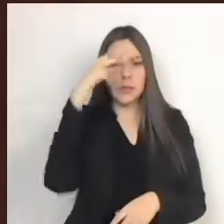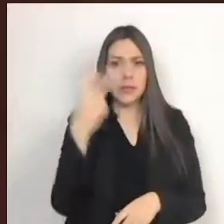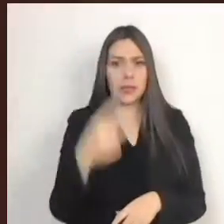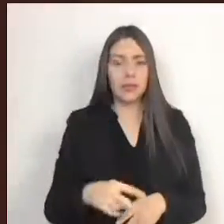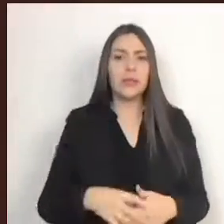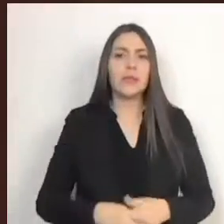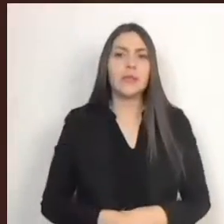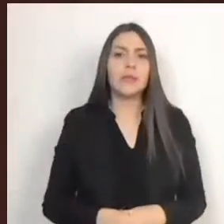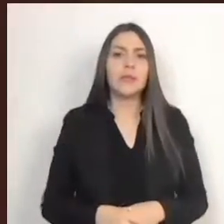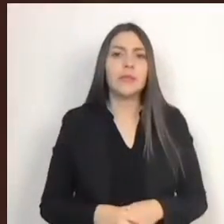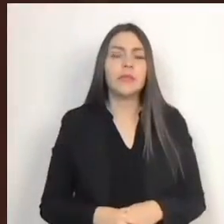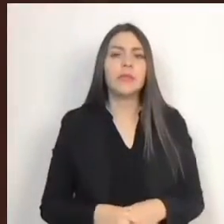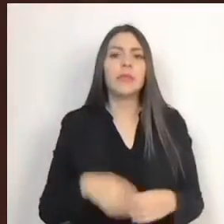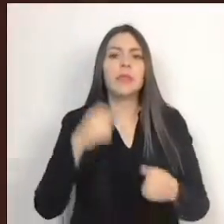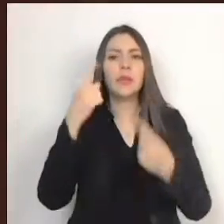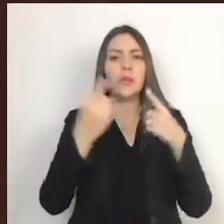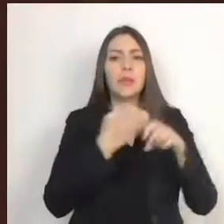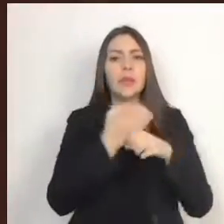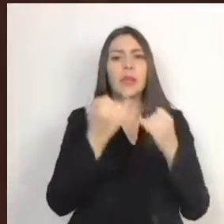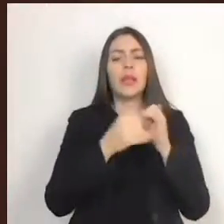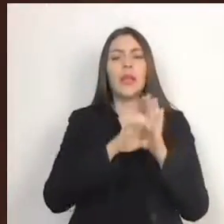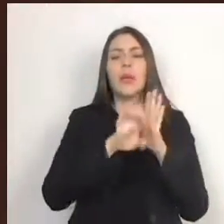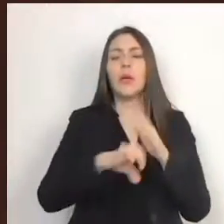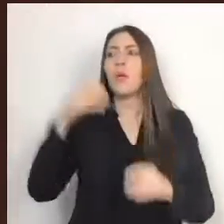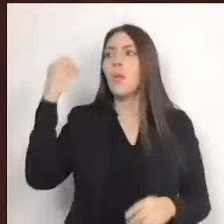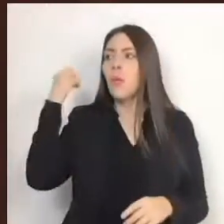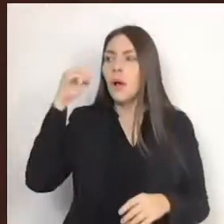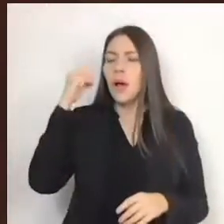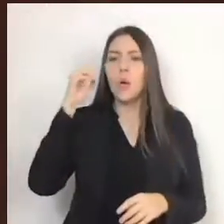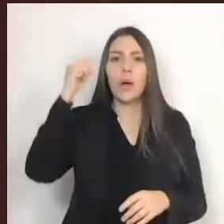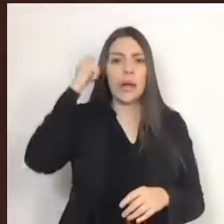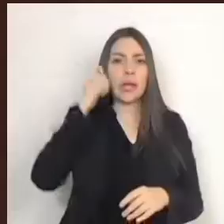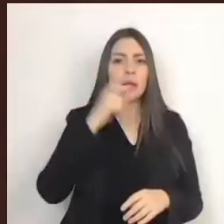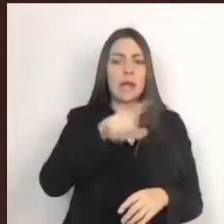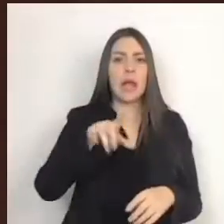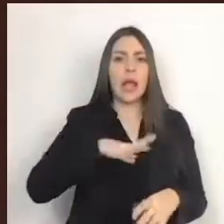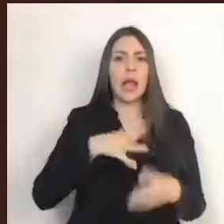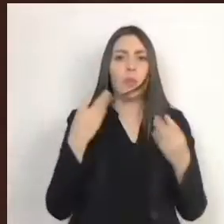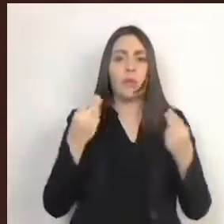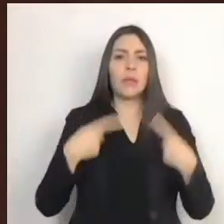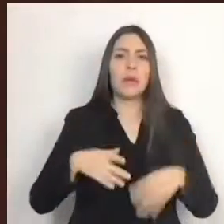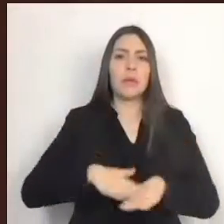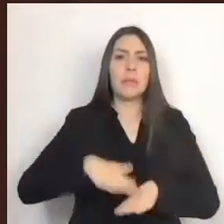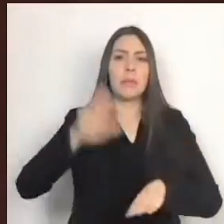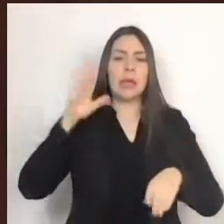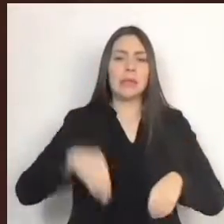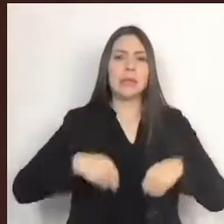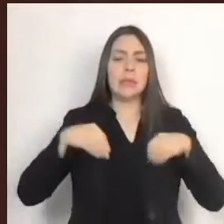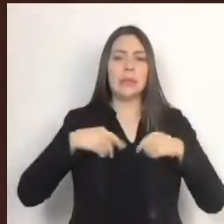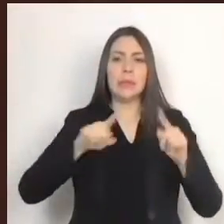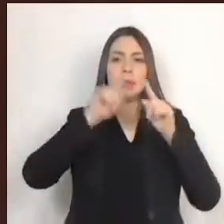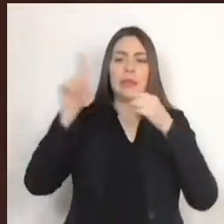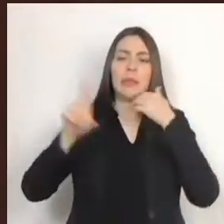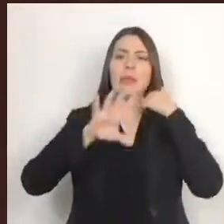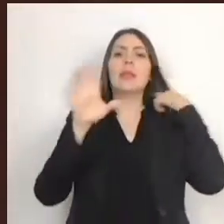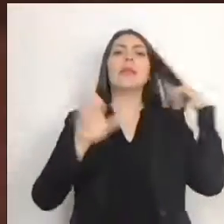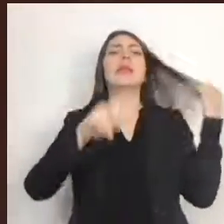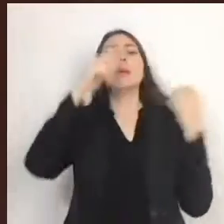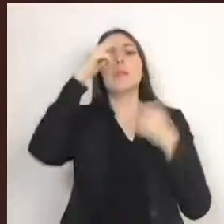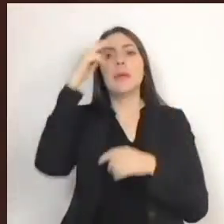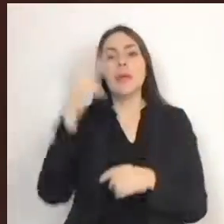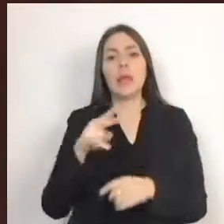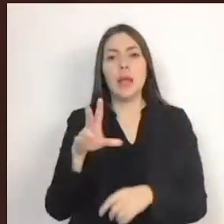Indiscutiblemente, estados como Oaxaca y Guerrero son entidades con mayor población afromexicana, hecho que se ha visto reflejado en sus respectivas constituciones